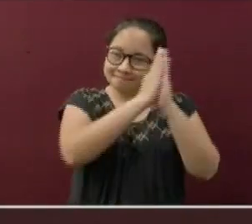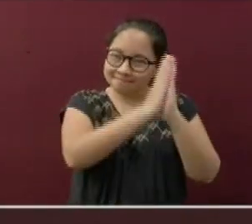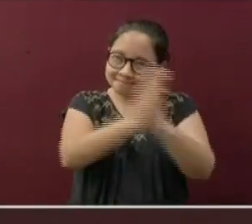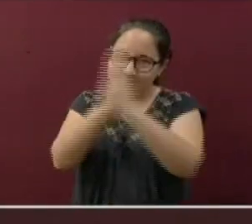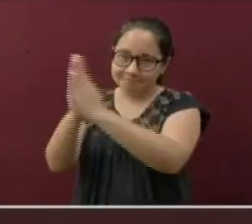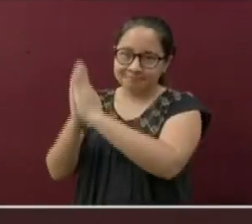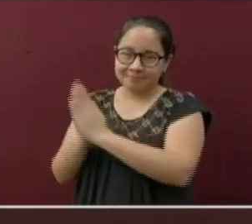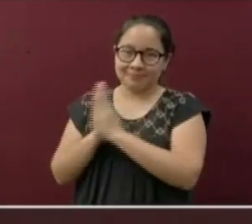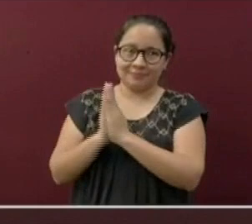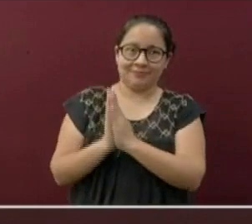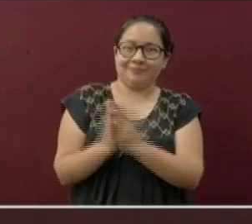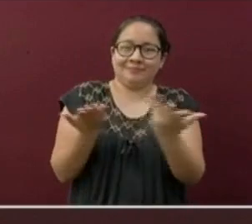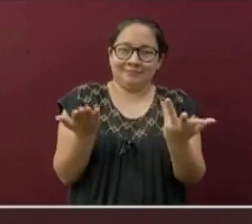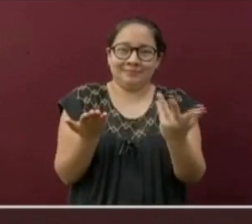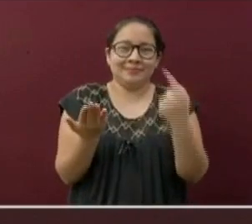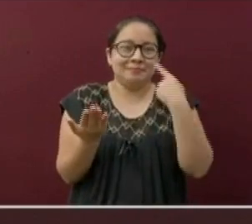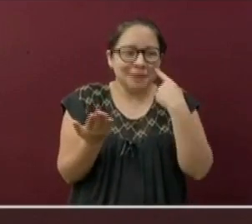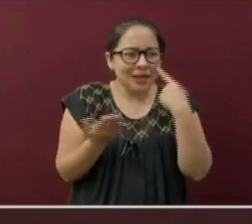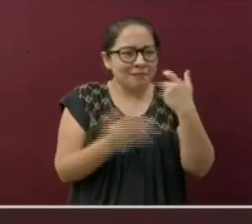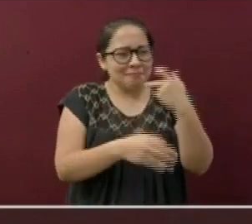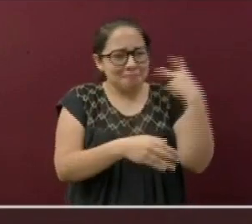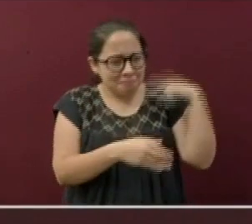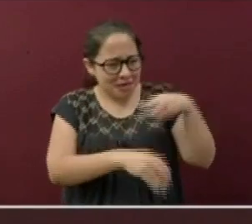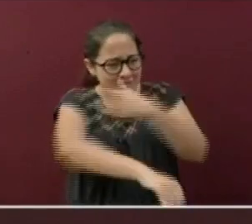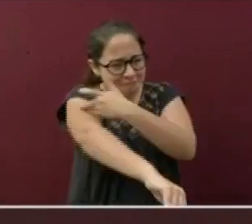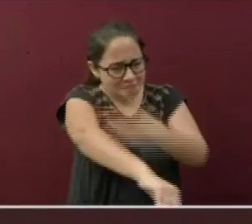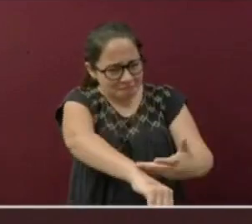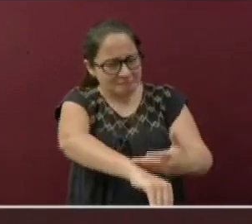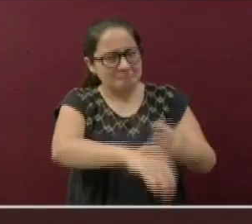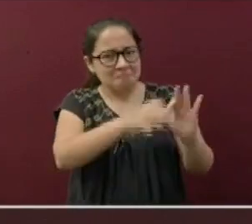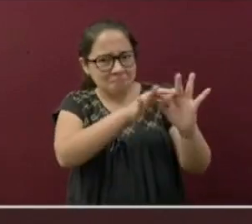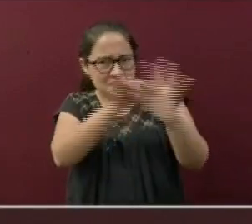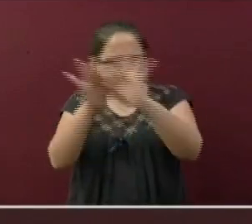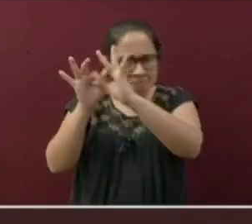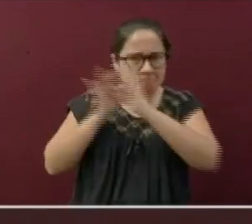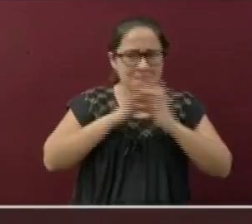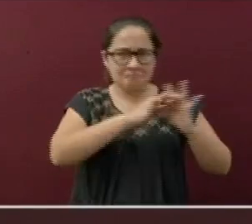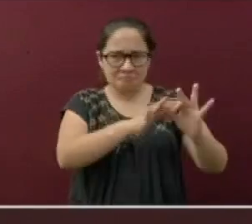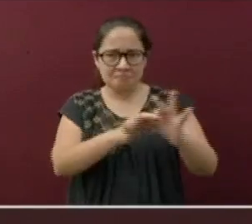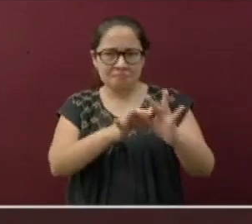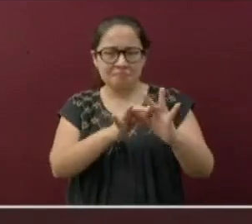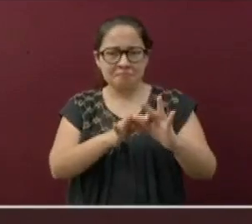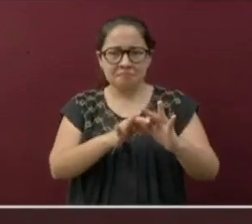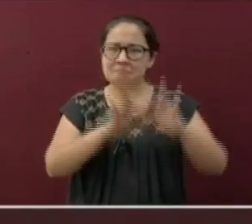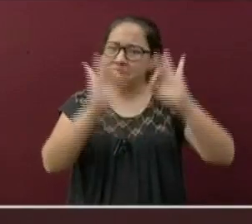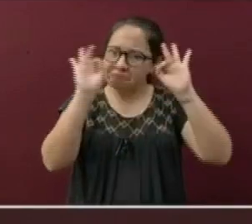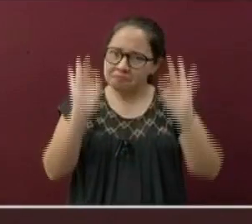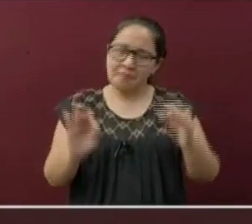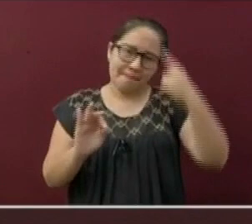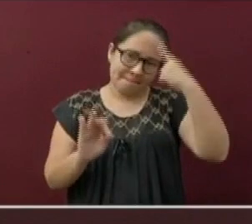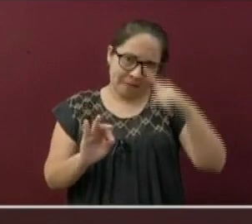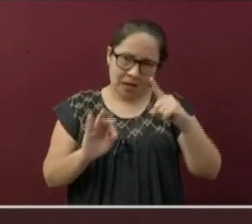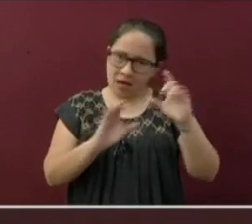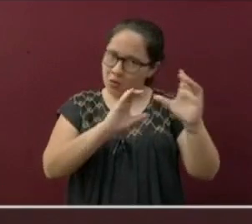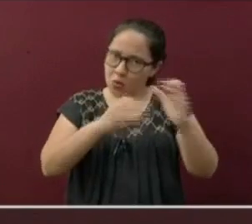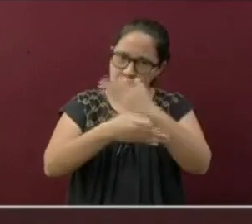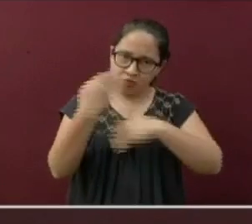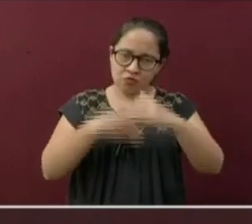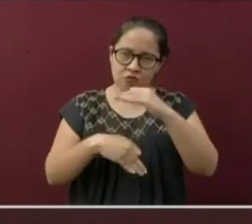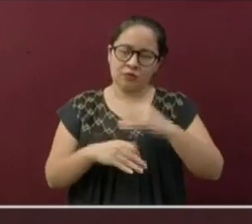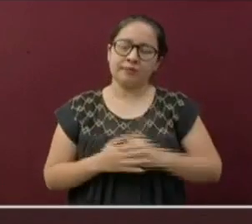las familias veracruzanas trabajamos en unidad y coordinación por el bienestar colectivo.